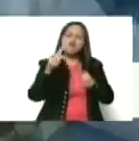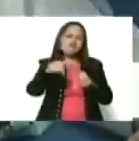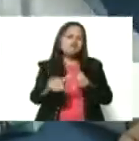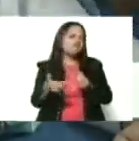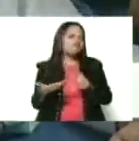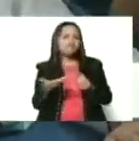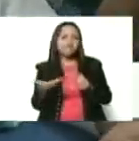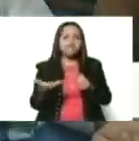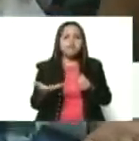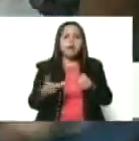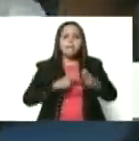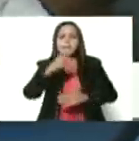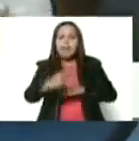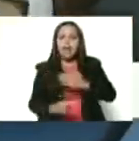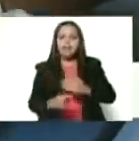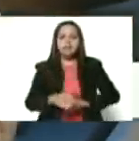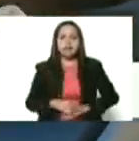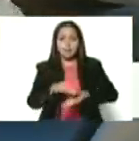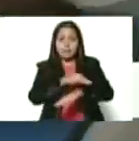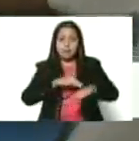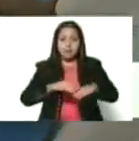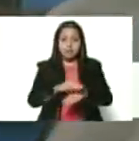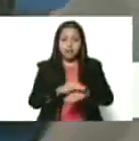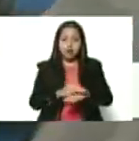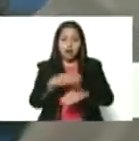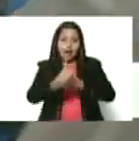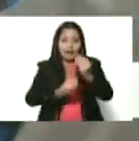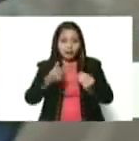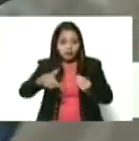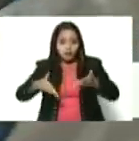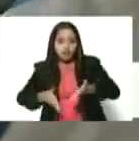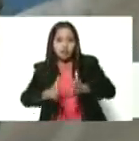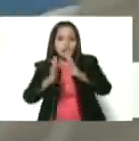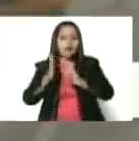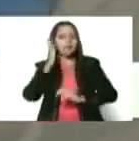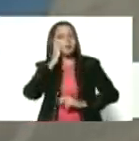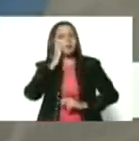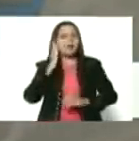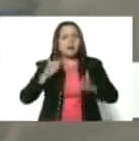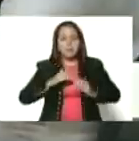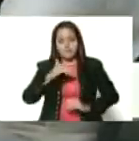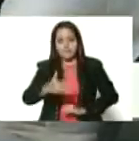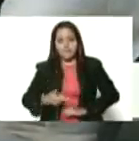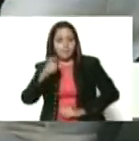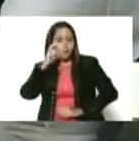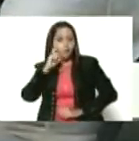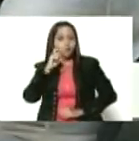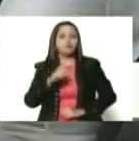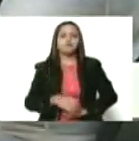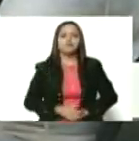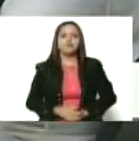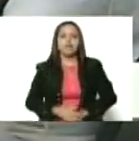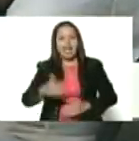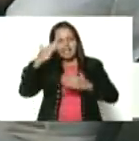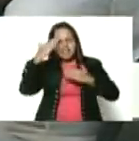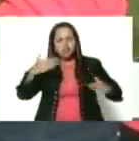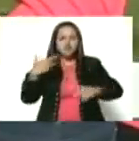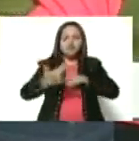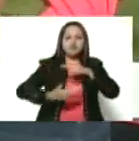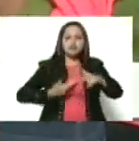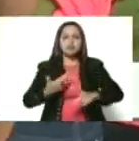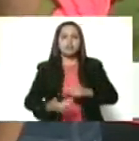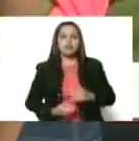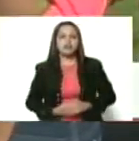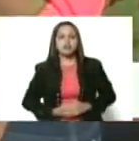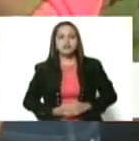con los planes que el Ministerio lleva en esta ruta materna y parto humanizado. Así es, un saludo revolucionario,